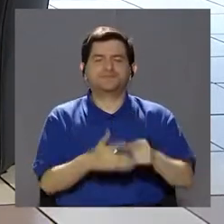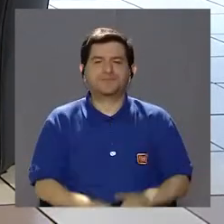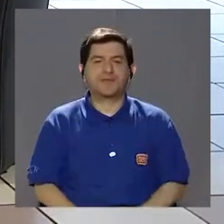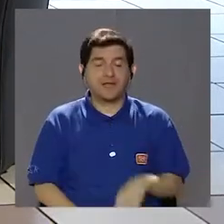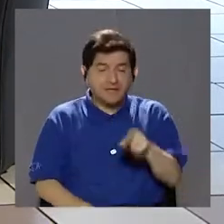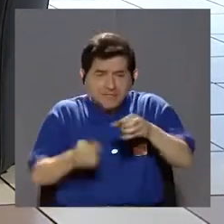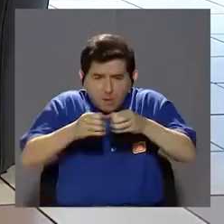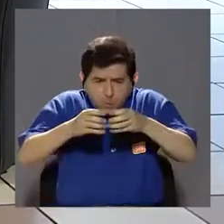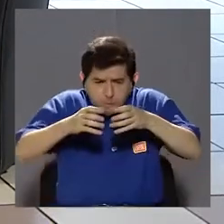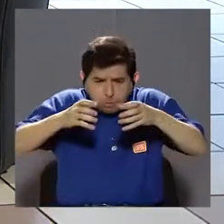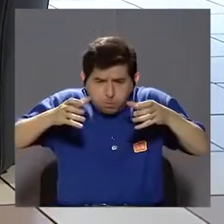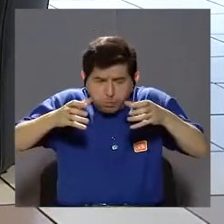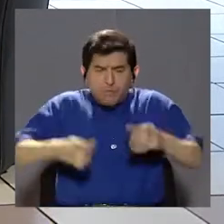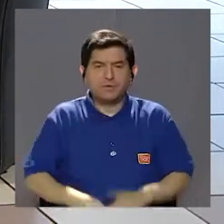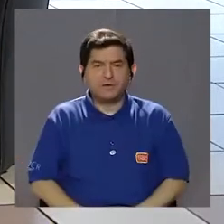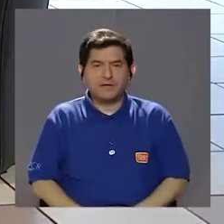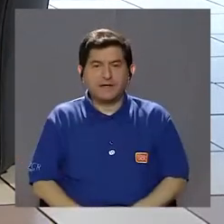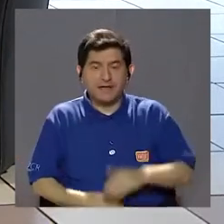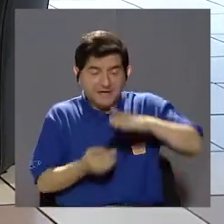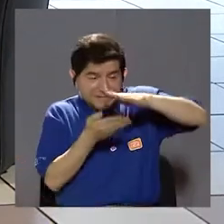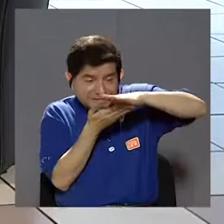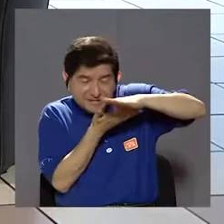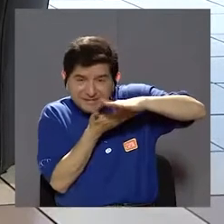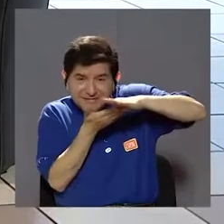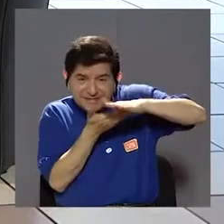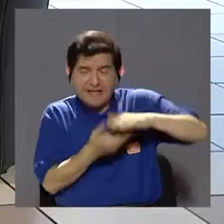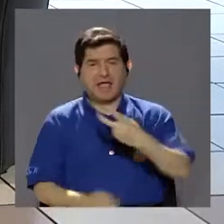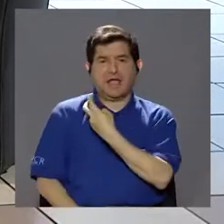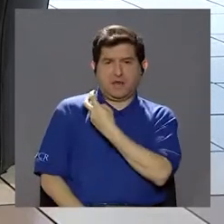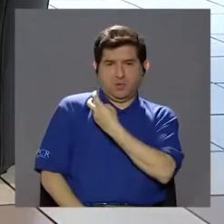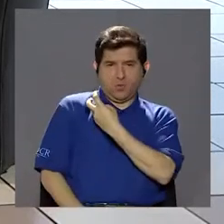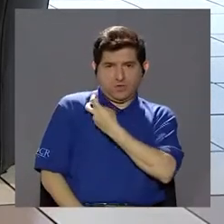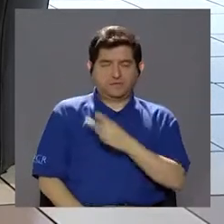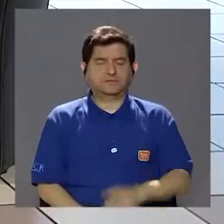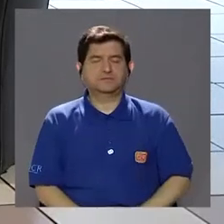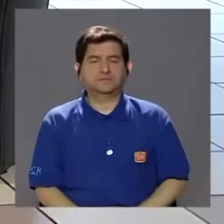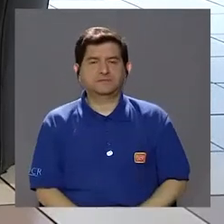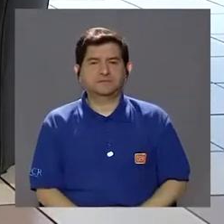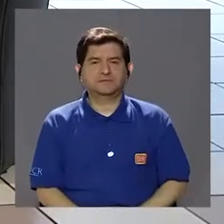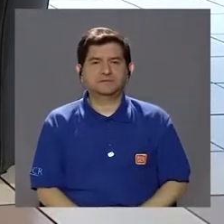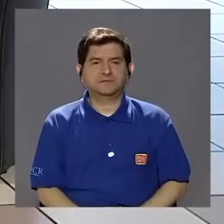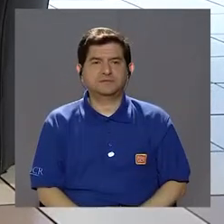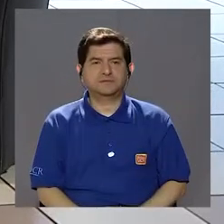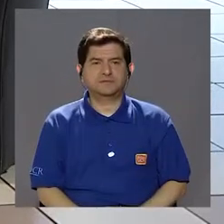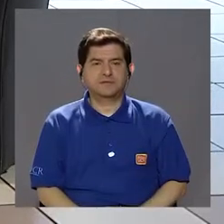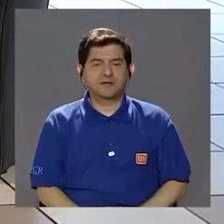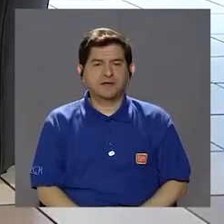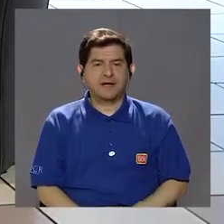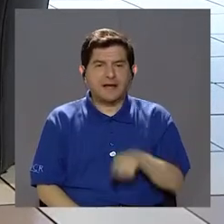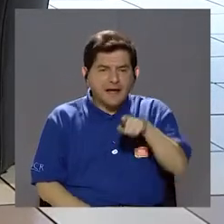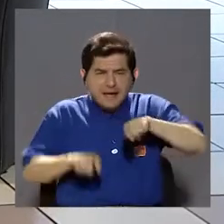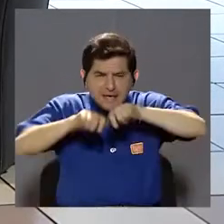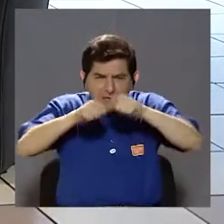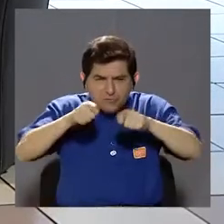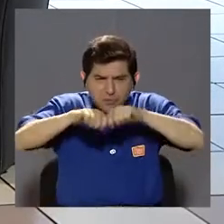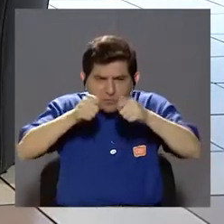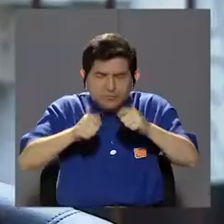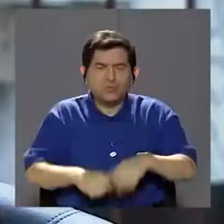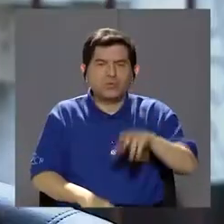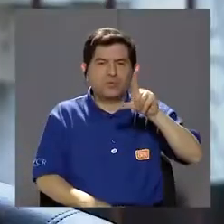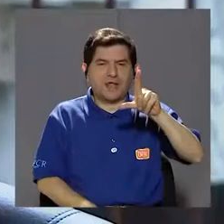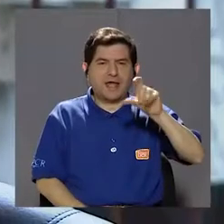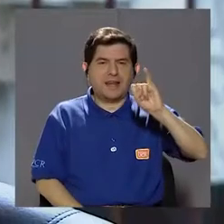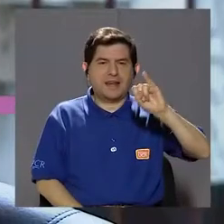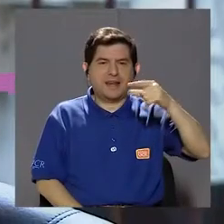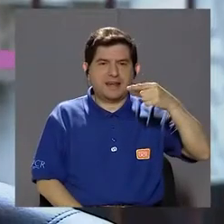es el inicio porque la facitis se inserta en el calcaño, se hace micro desgarros